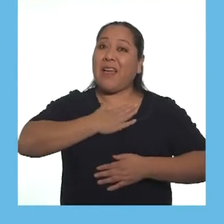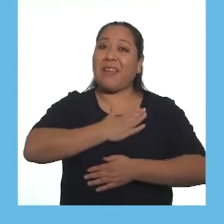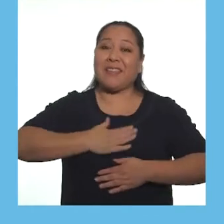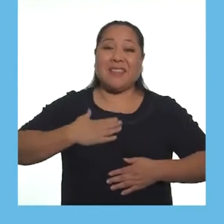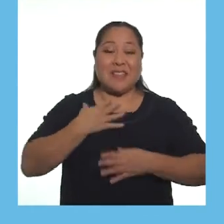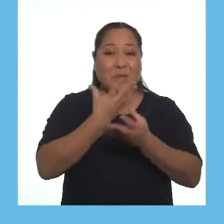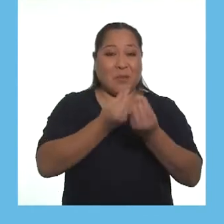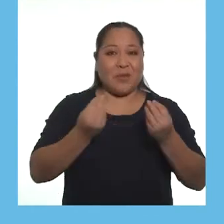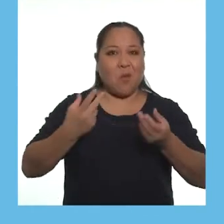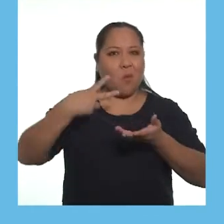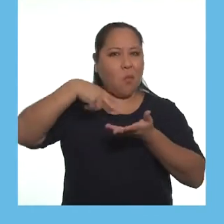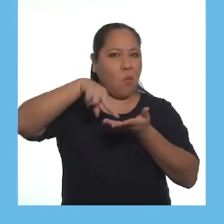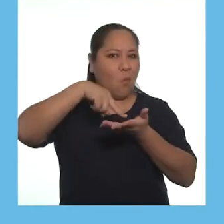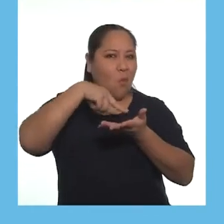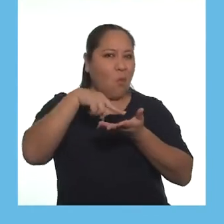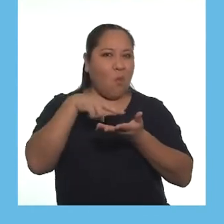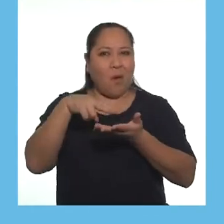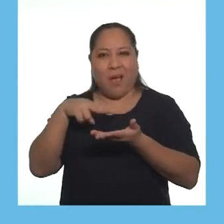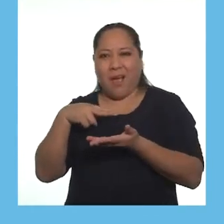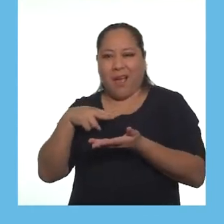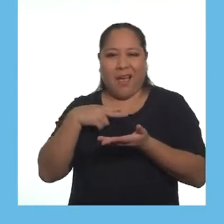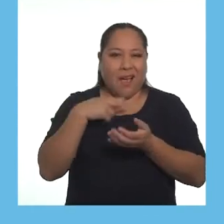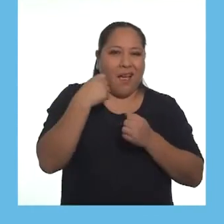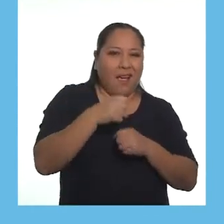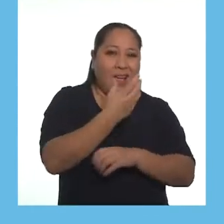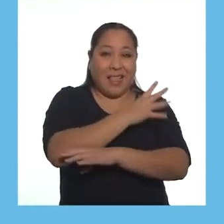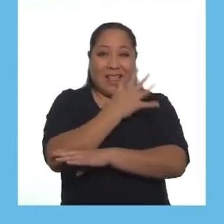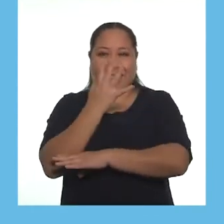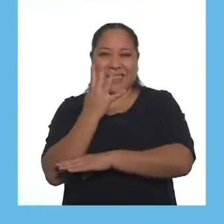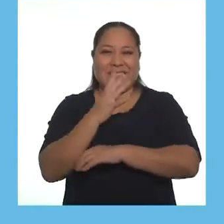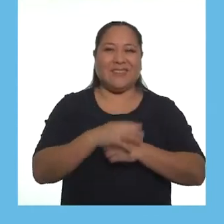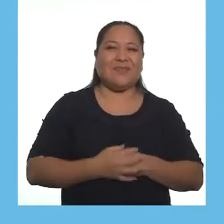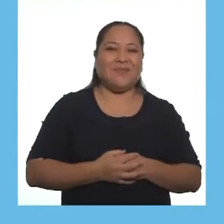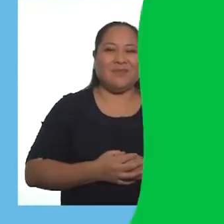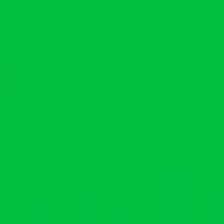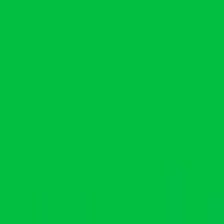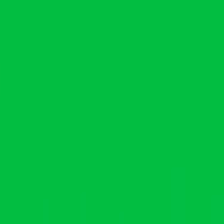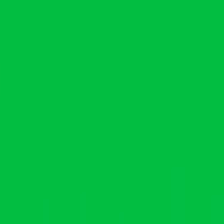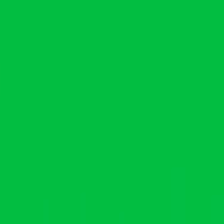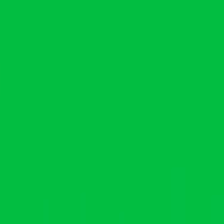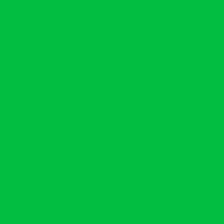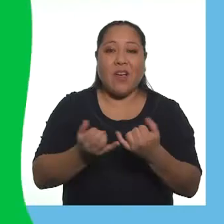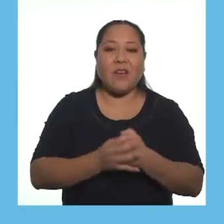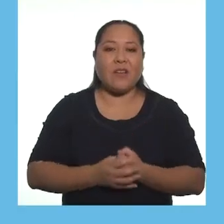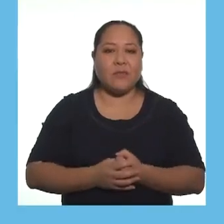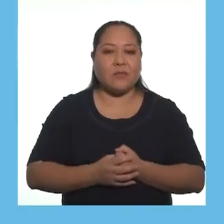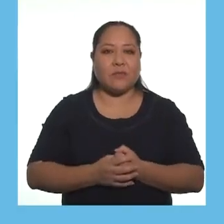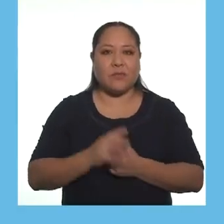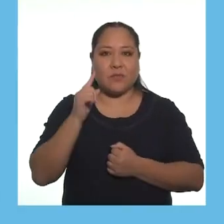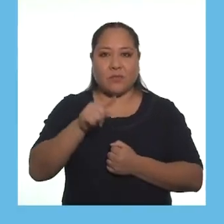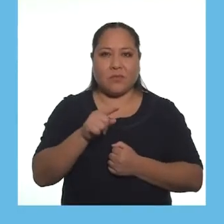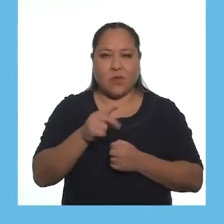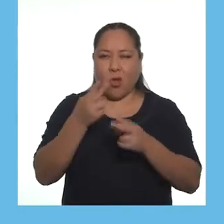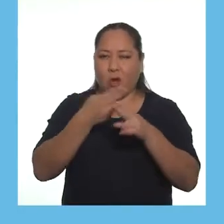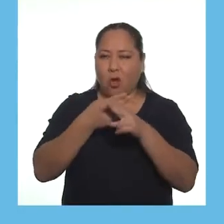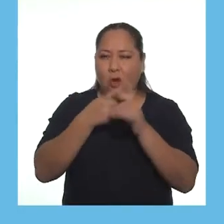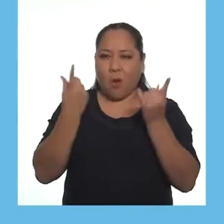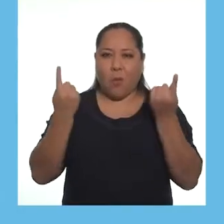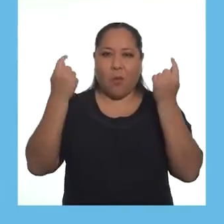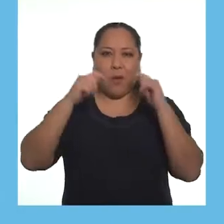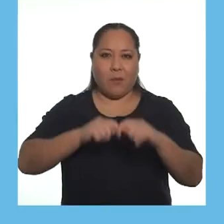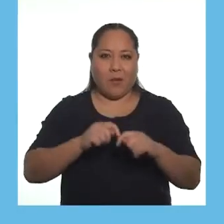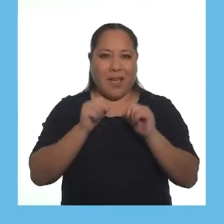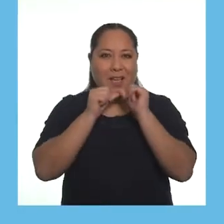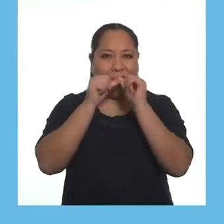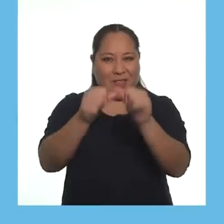me divertí mucho bailando la música de la selva Ahora nos tomaremos